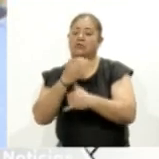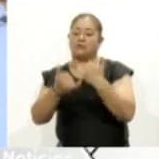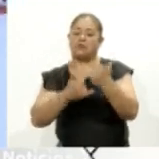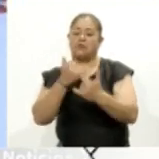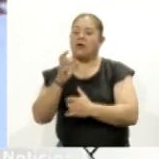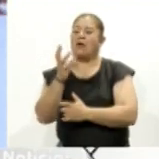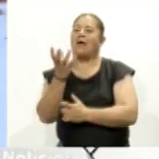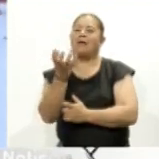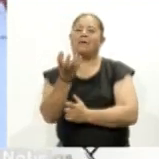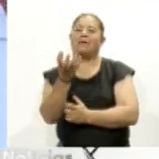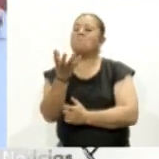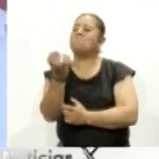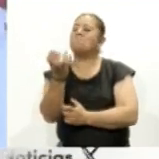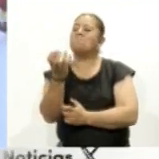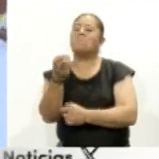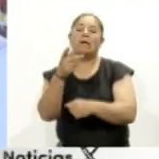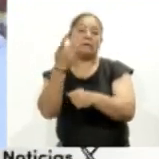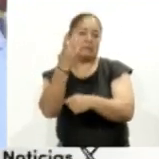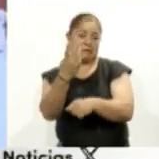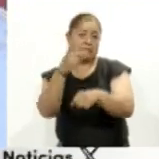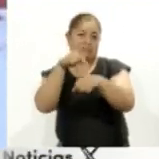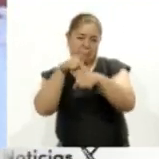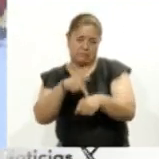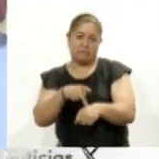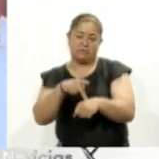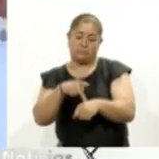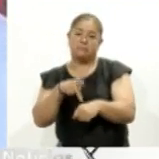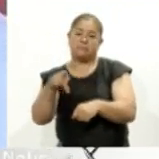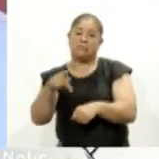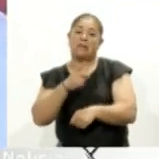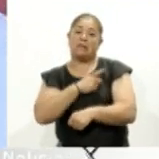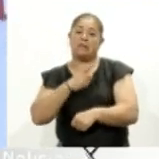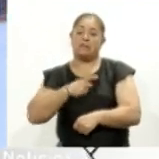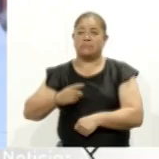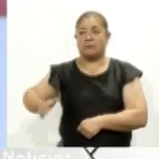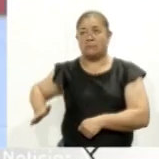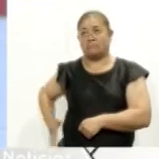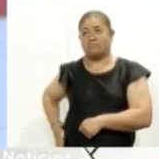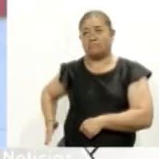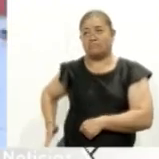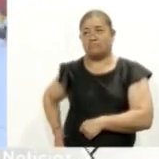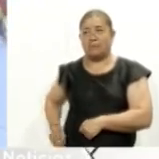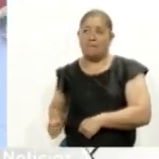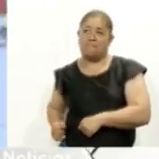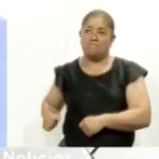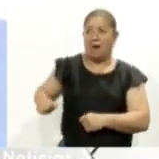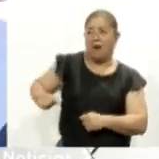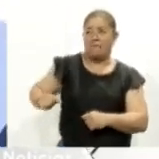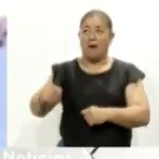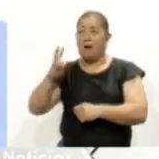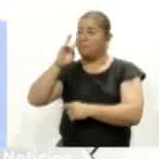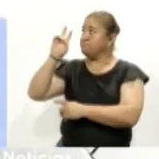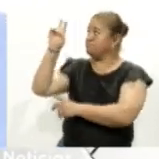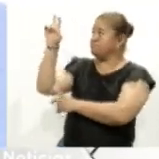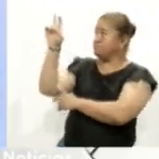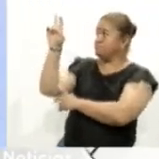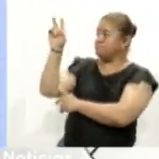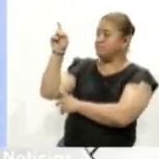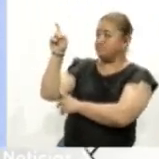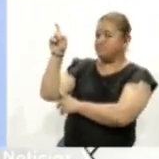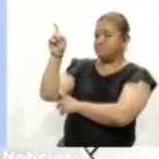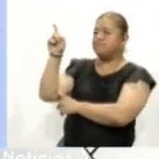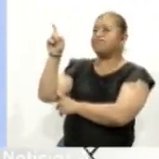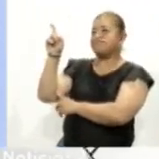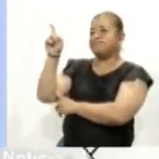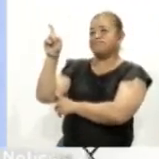pelota de hule que pesa más de 3 kilogramos la cual debe ser golpeada con la cadera aunque su práctica se concentró principalmente en el sur